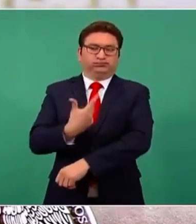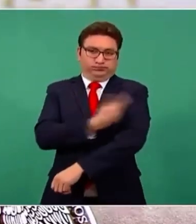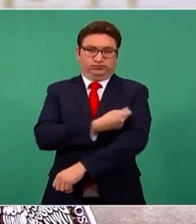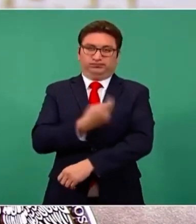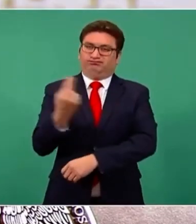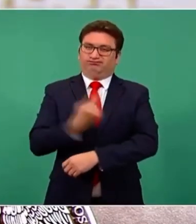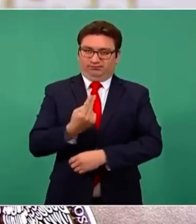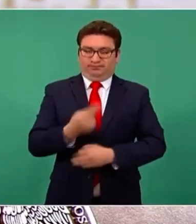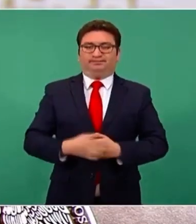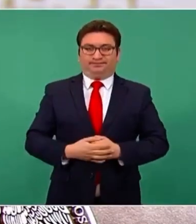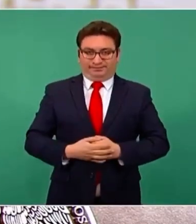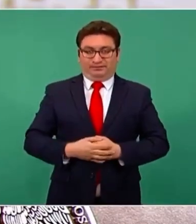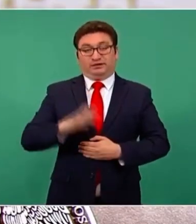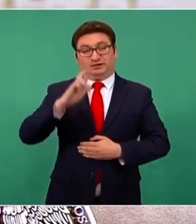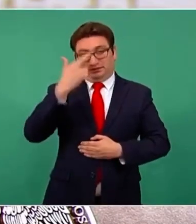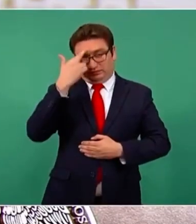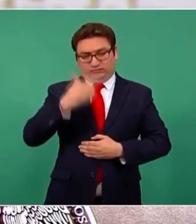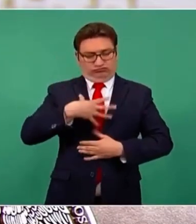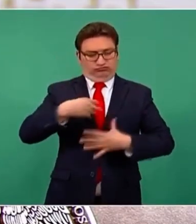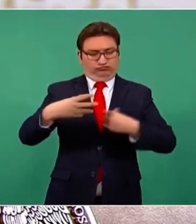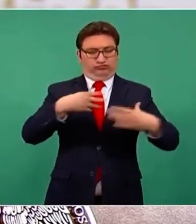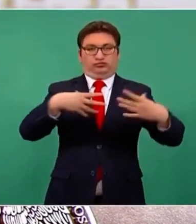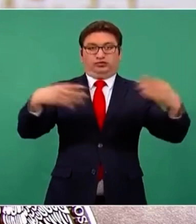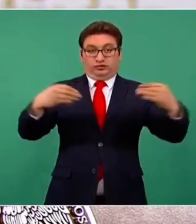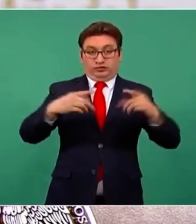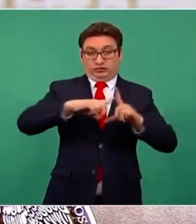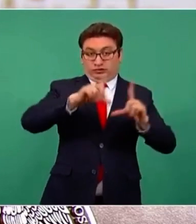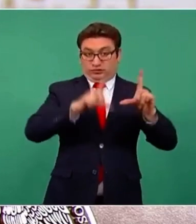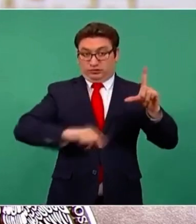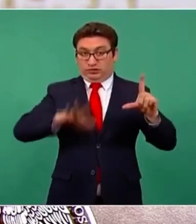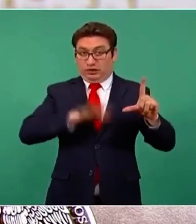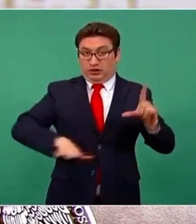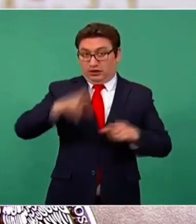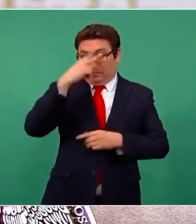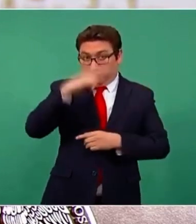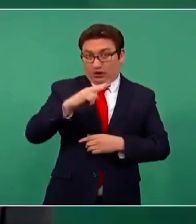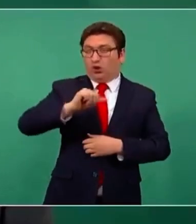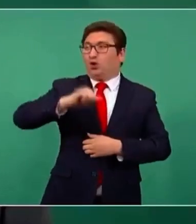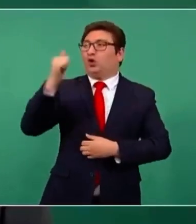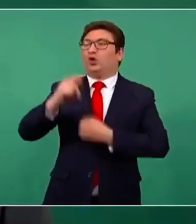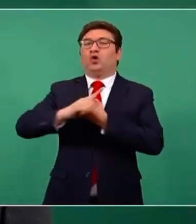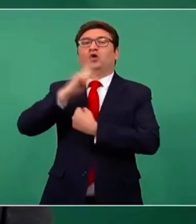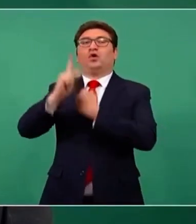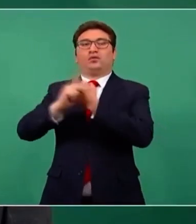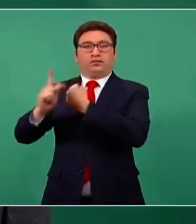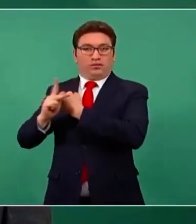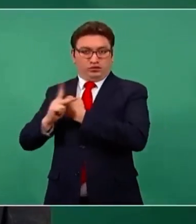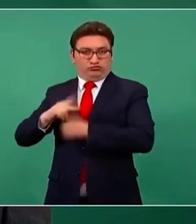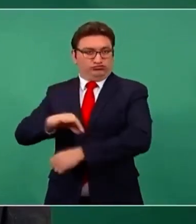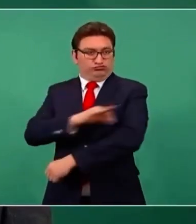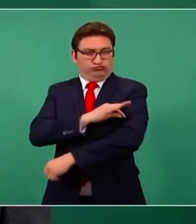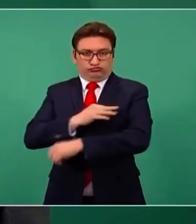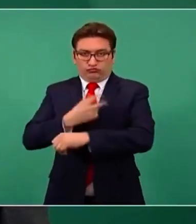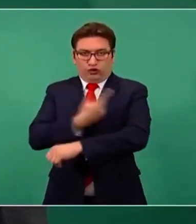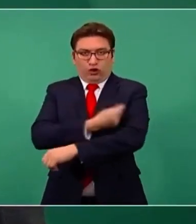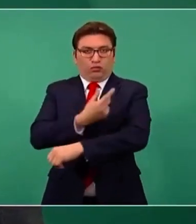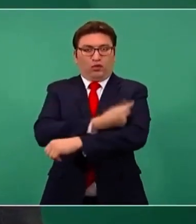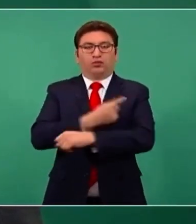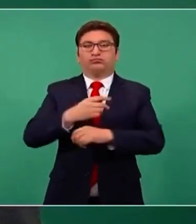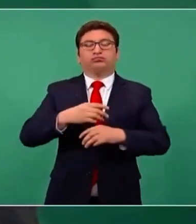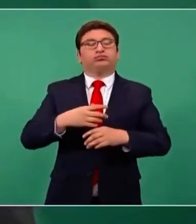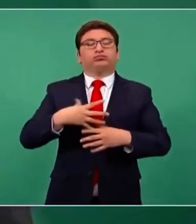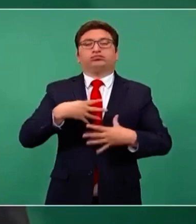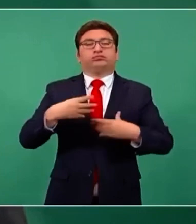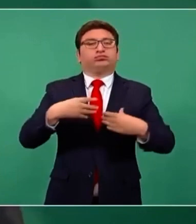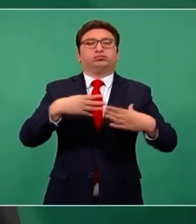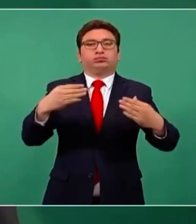destacado, la epidemia de COVID en este momento en México y en muchos otros países con altas coberturas de vacunación es una epidemia